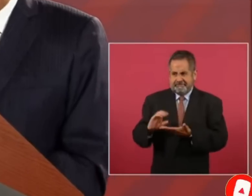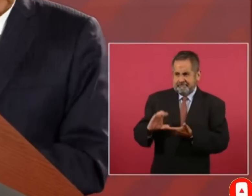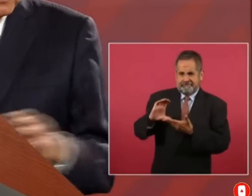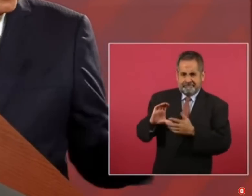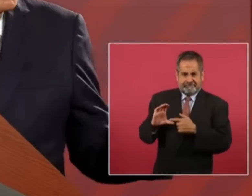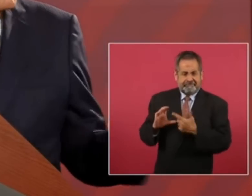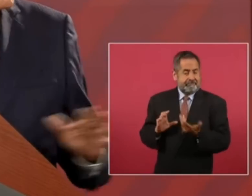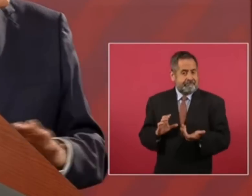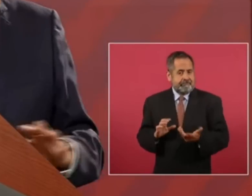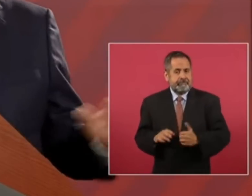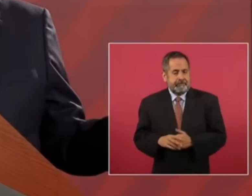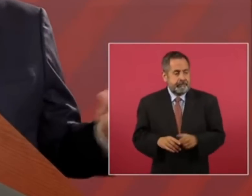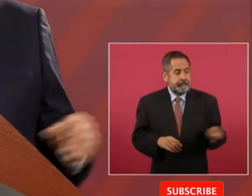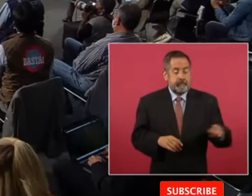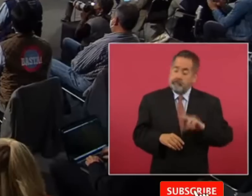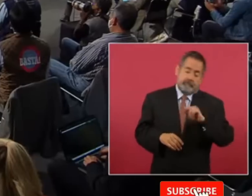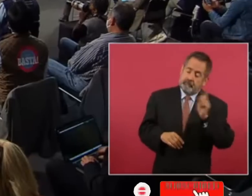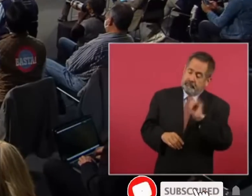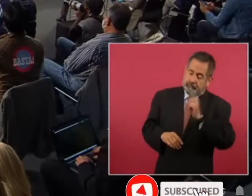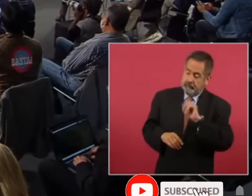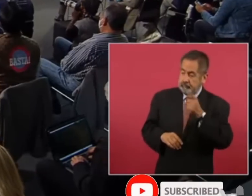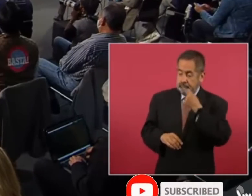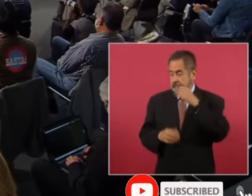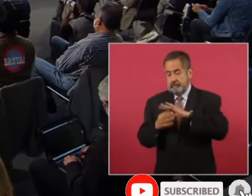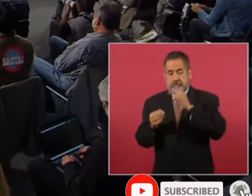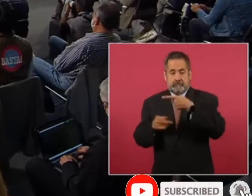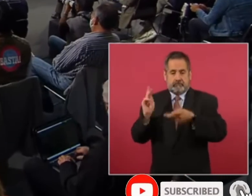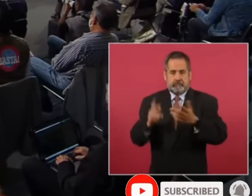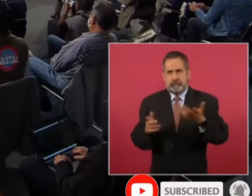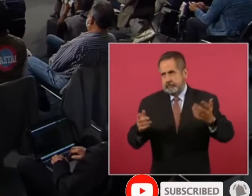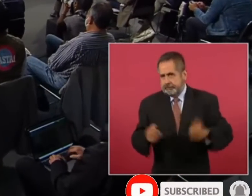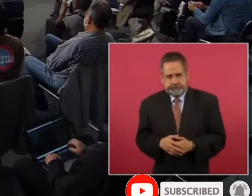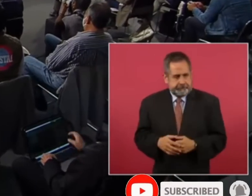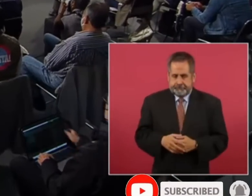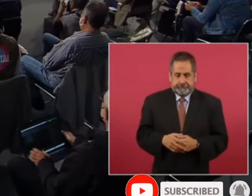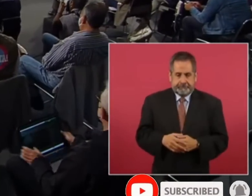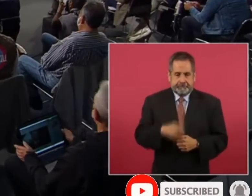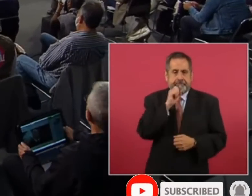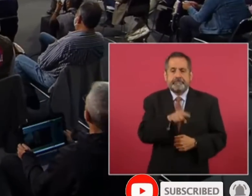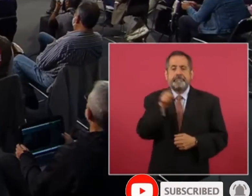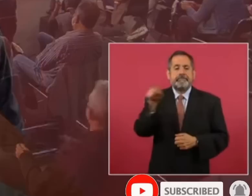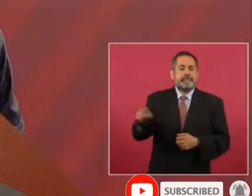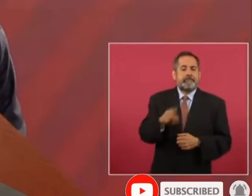no no la refinería lo mismo